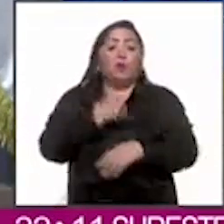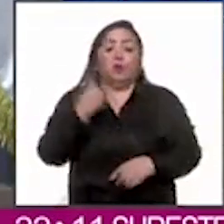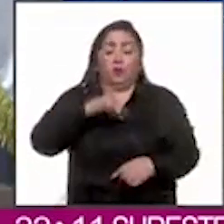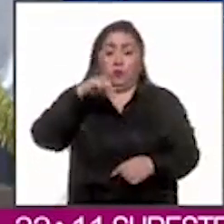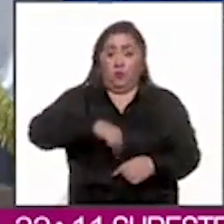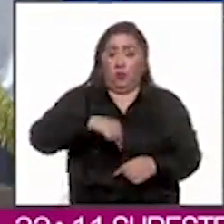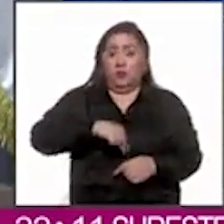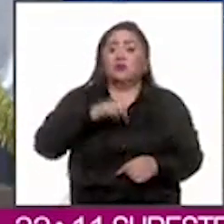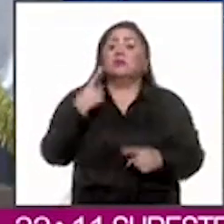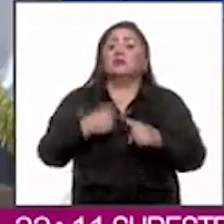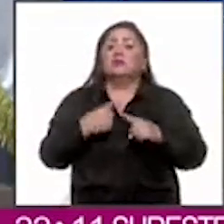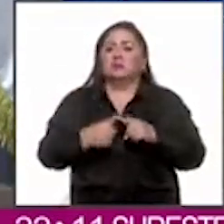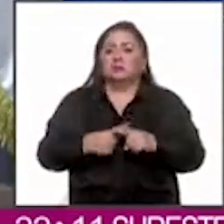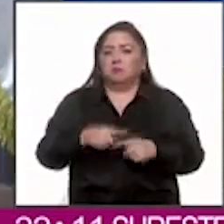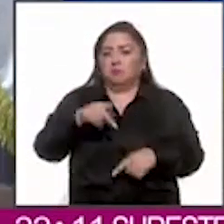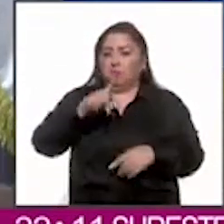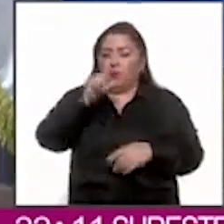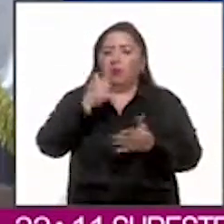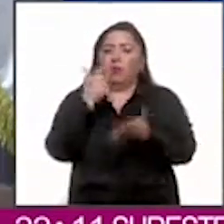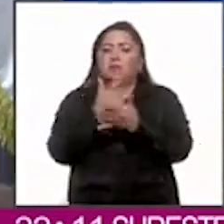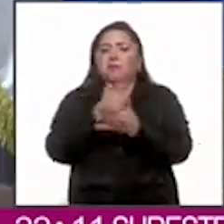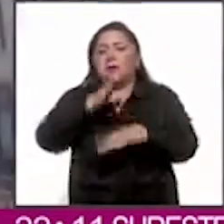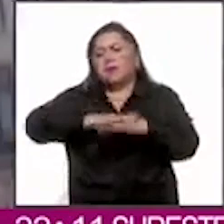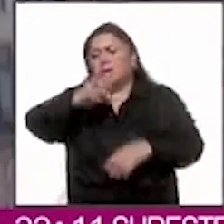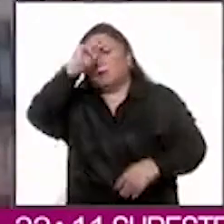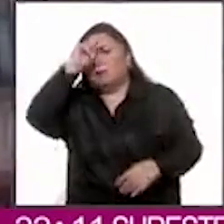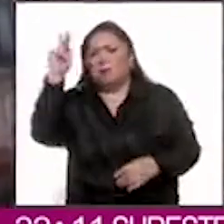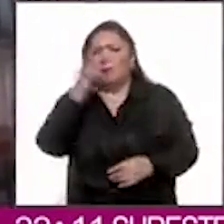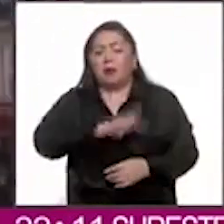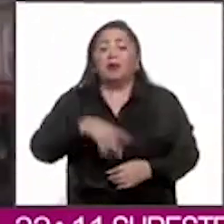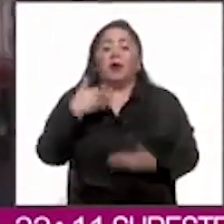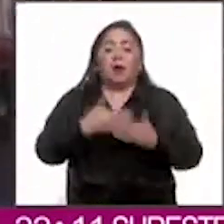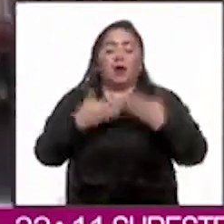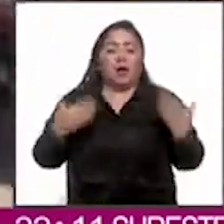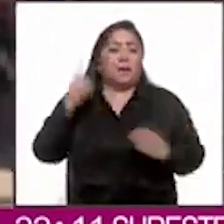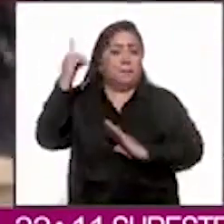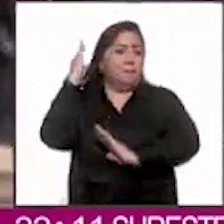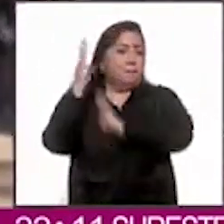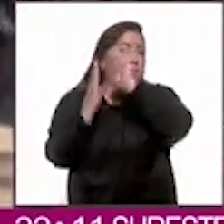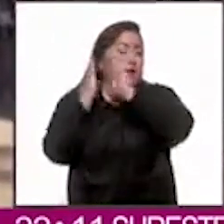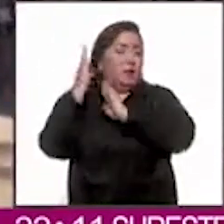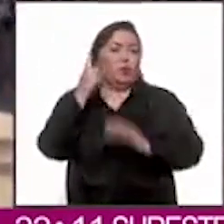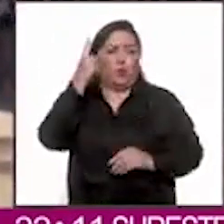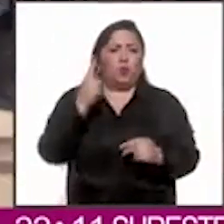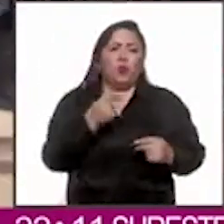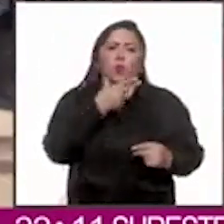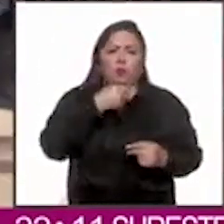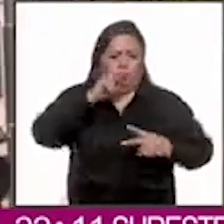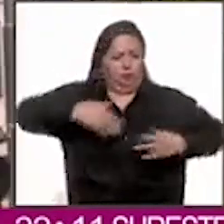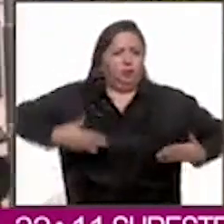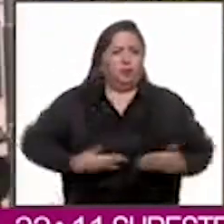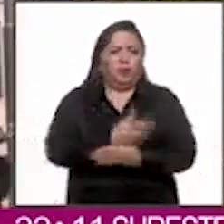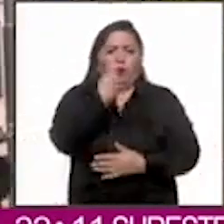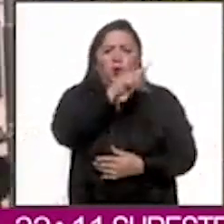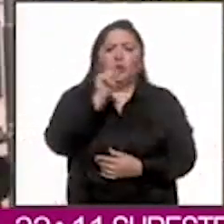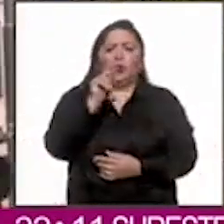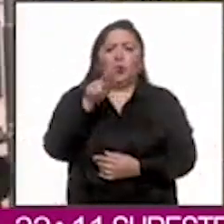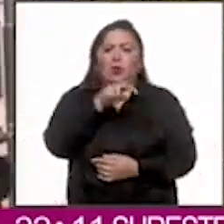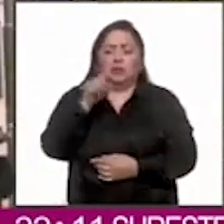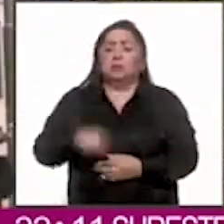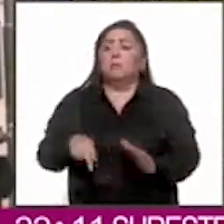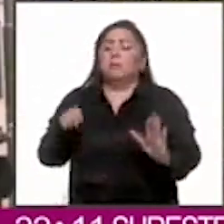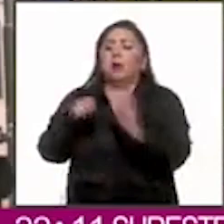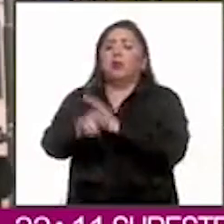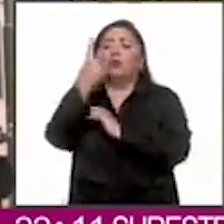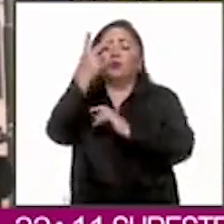el precio que pagarán será mucho mayor. En Bruselas, Bélgica, un sujeto originario de Túnez, mató